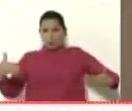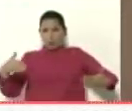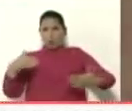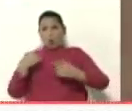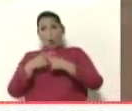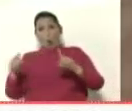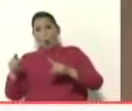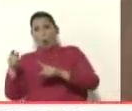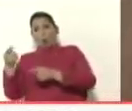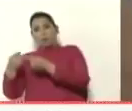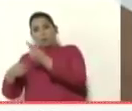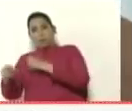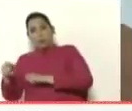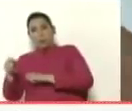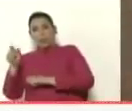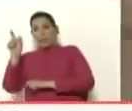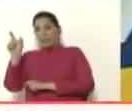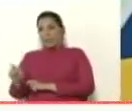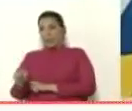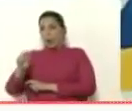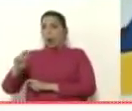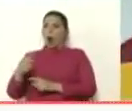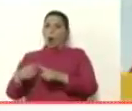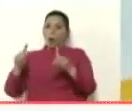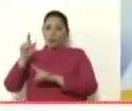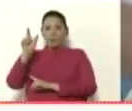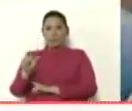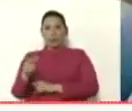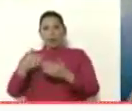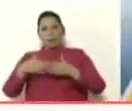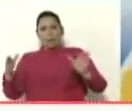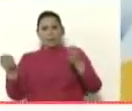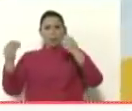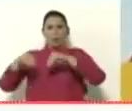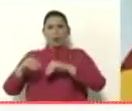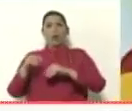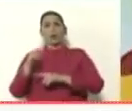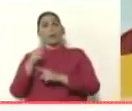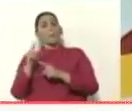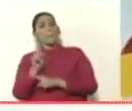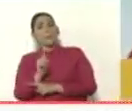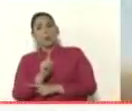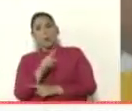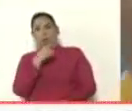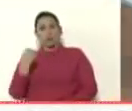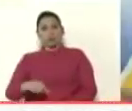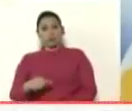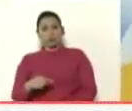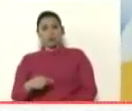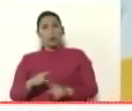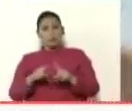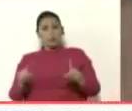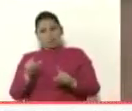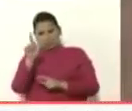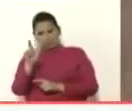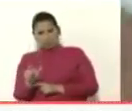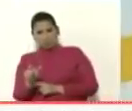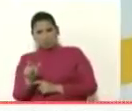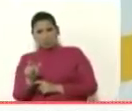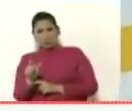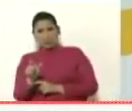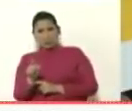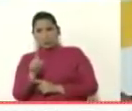negociación con un tercero que está totalmente abierto a un acuerdo y no son rusos y hay cláusulas de discrecionalidad